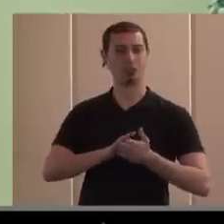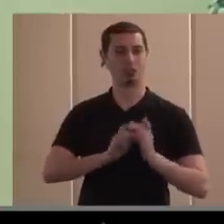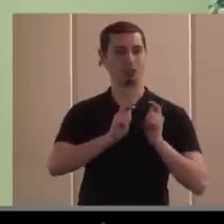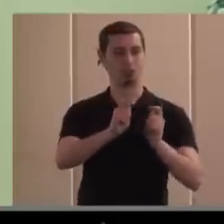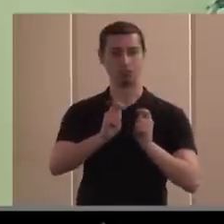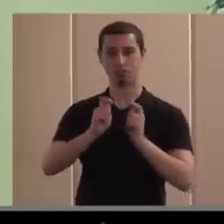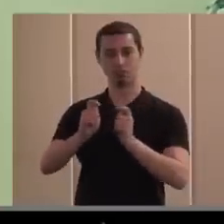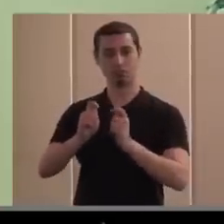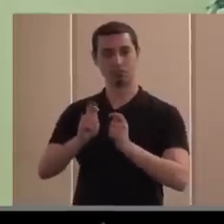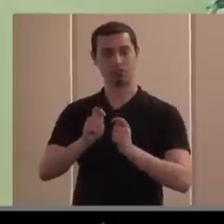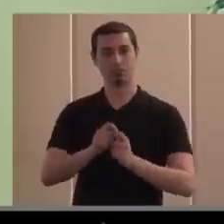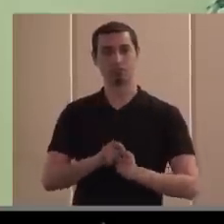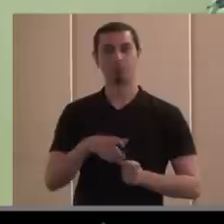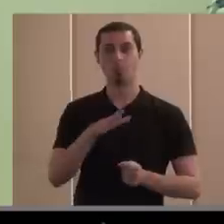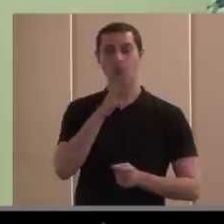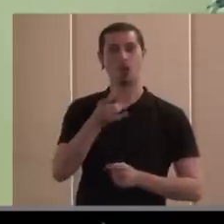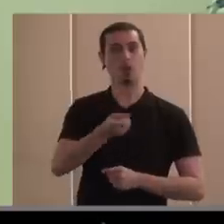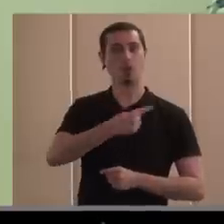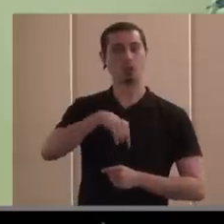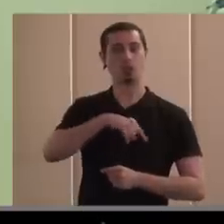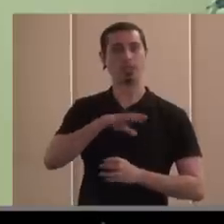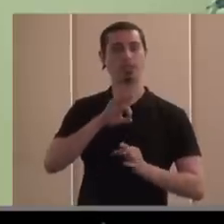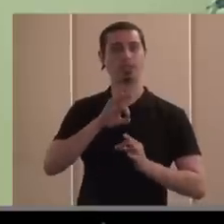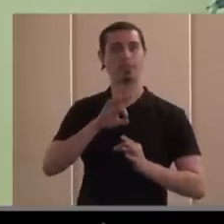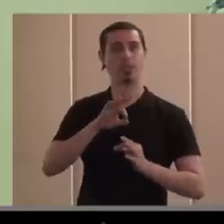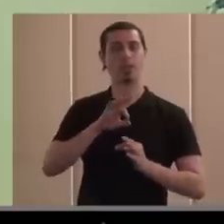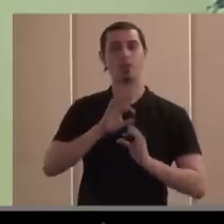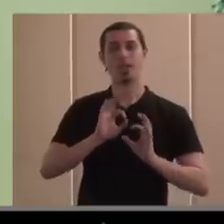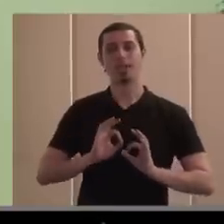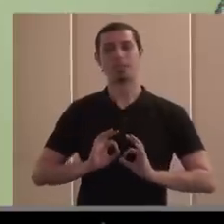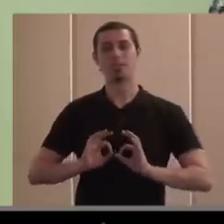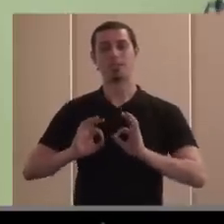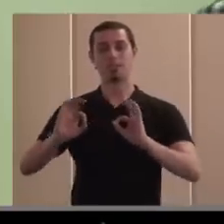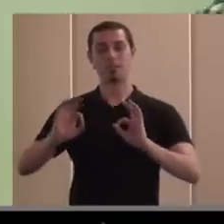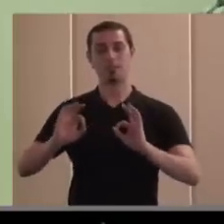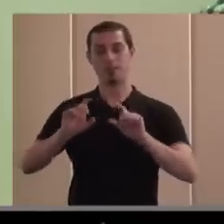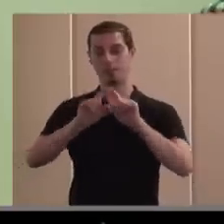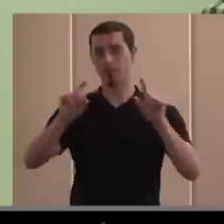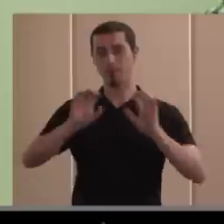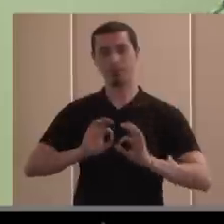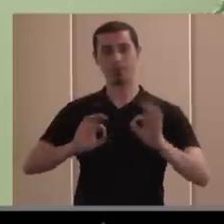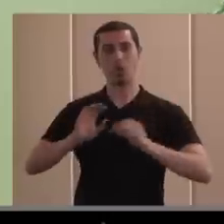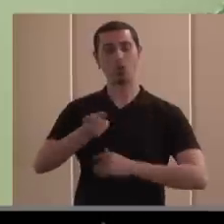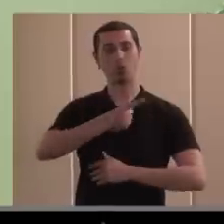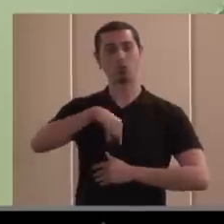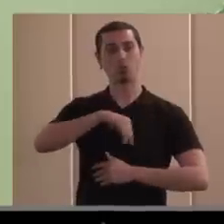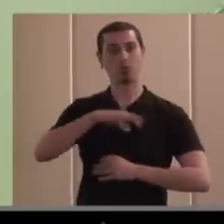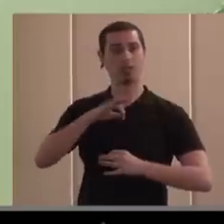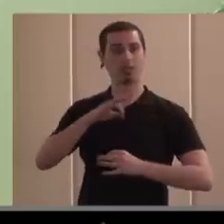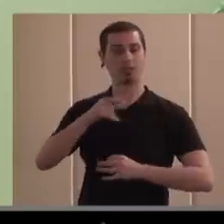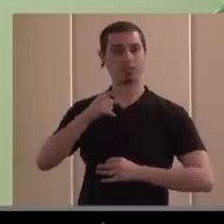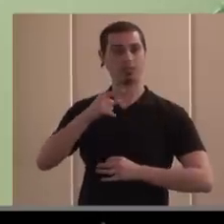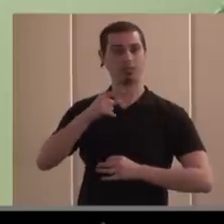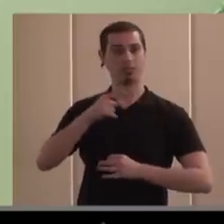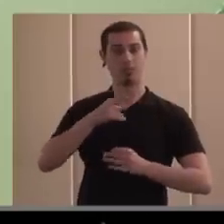siendo constituyéndonos o configurándonos como un agente especializado, que nos permite en ese sentido ser prescriptores hacia